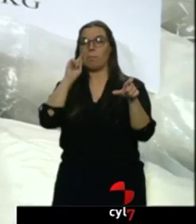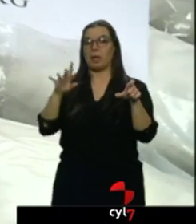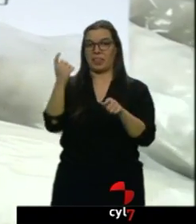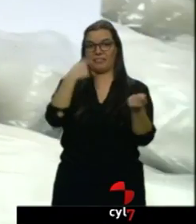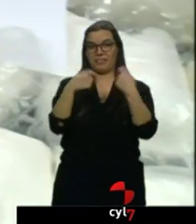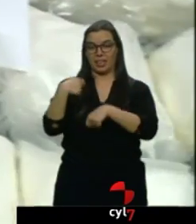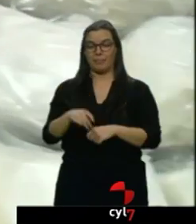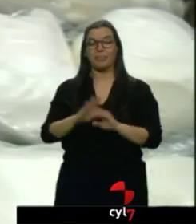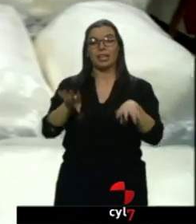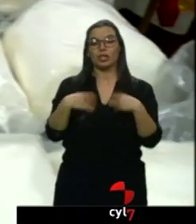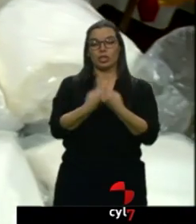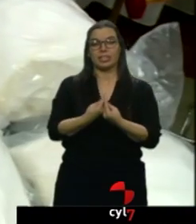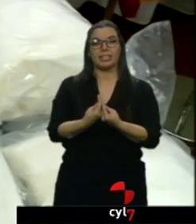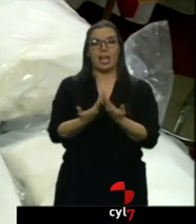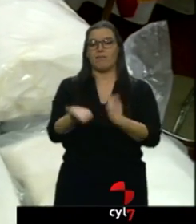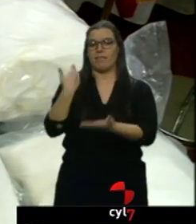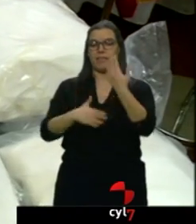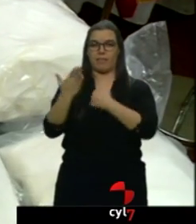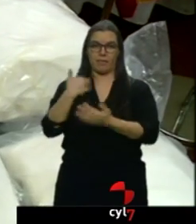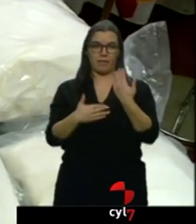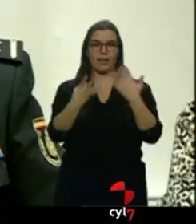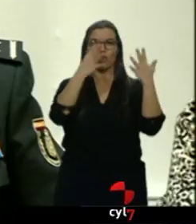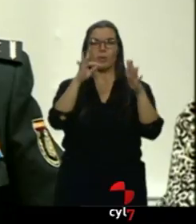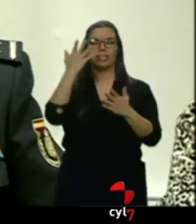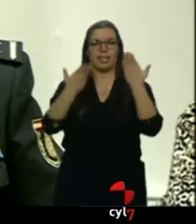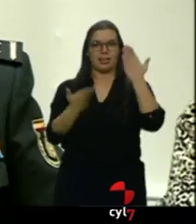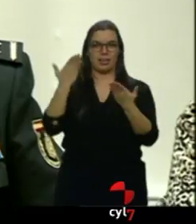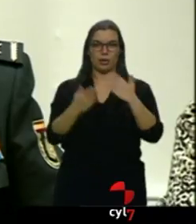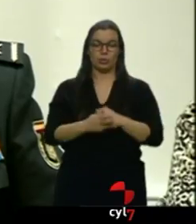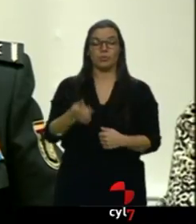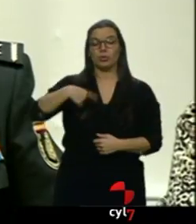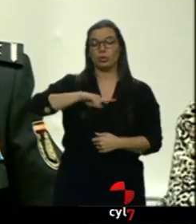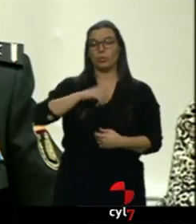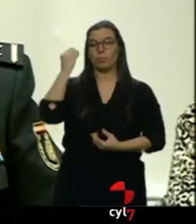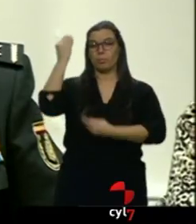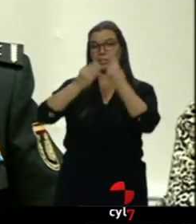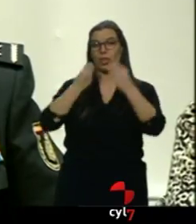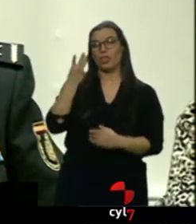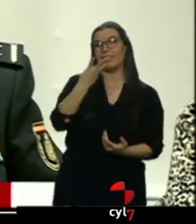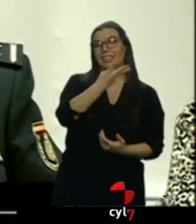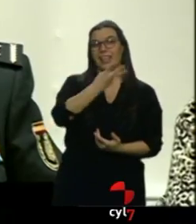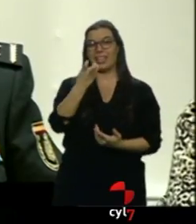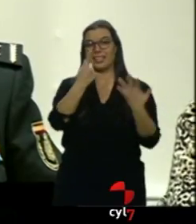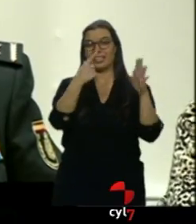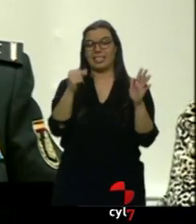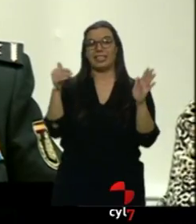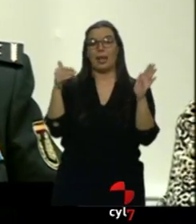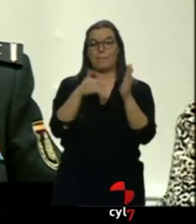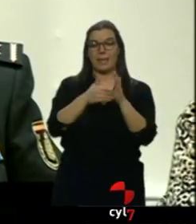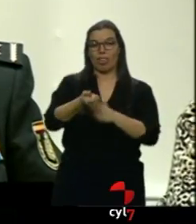se han retirado del mercado 90 kilos de sulfato de anfetamina. Hemos estimado que las 360.000 dosis